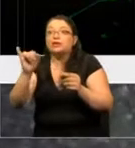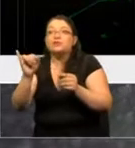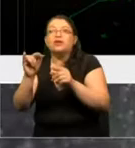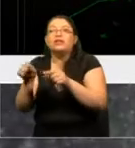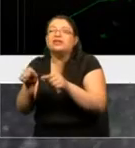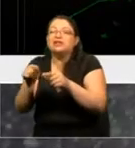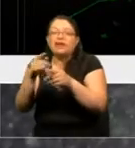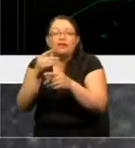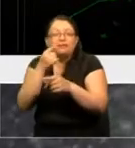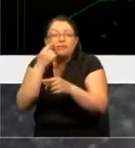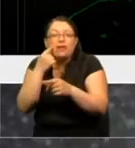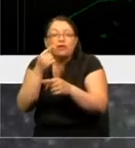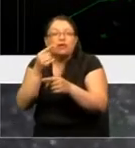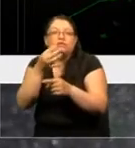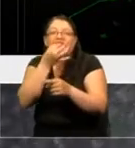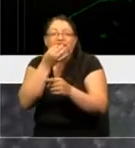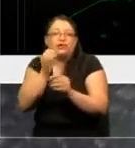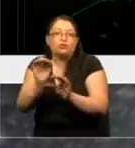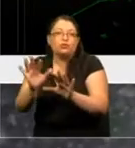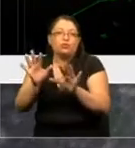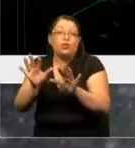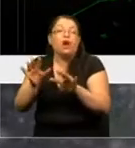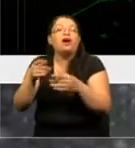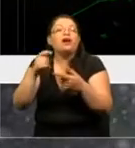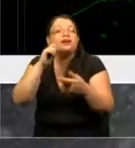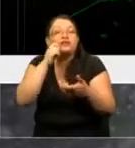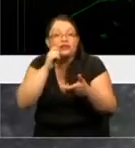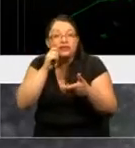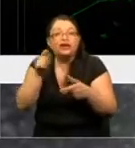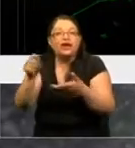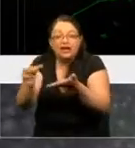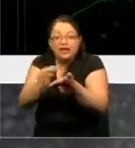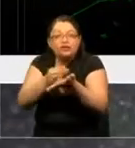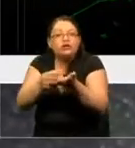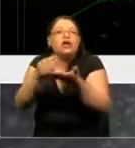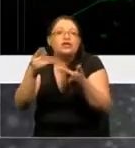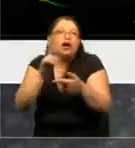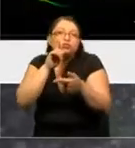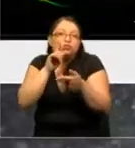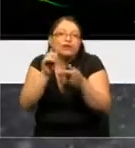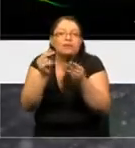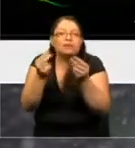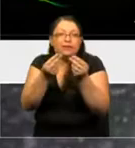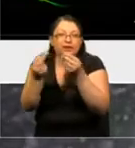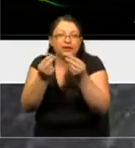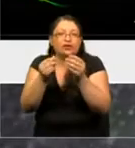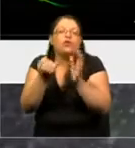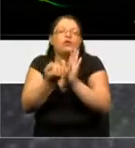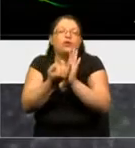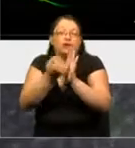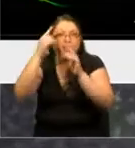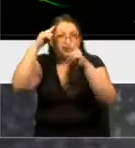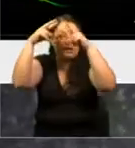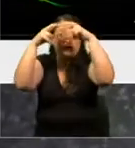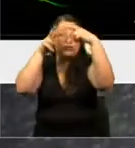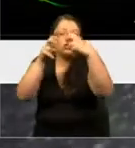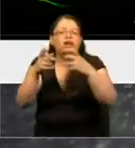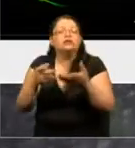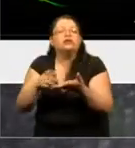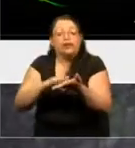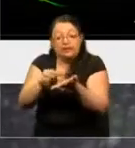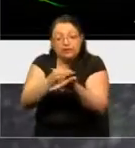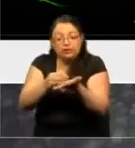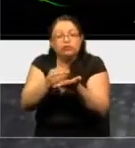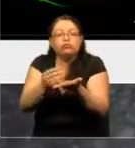teñidas de un verde muy intenso, sugiriendo que estas células tienen identidad de neuronas. Efectivamente, si uno toma estas células y